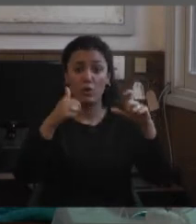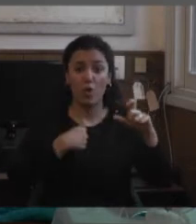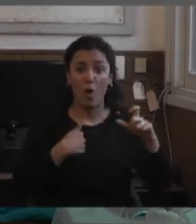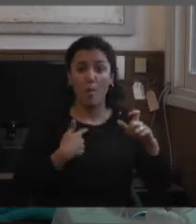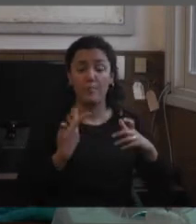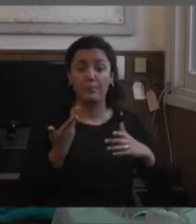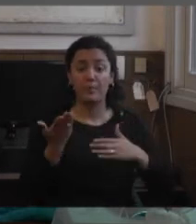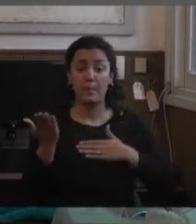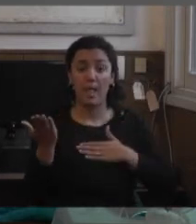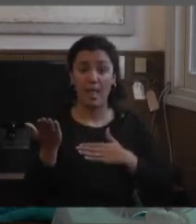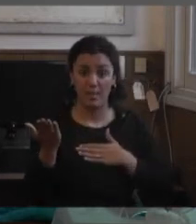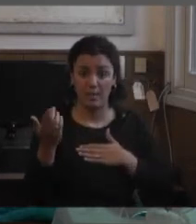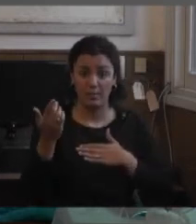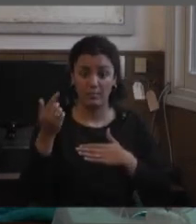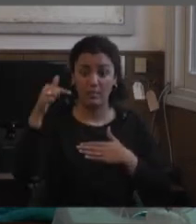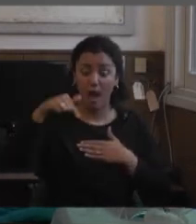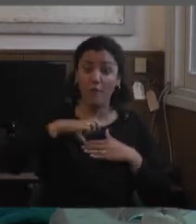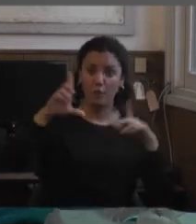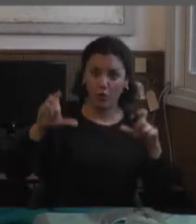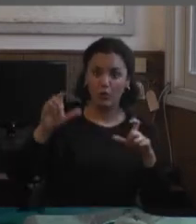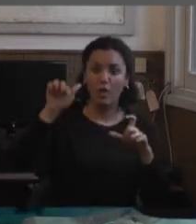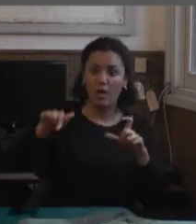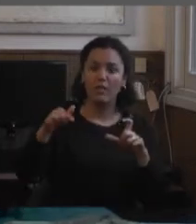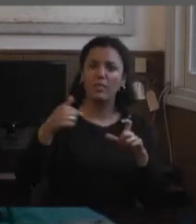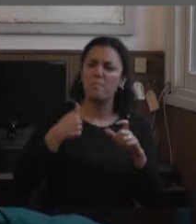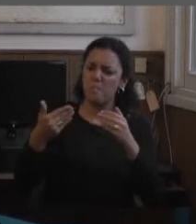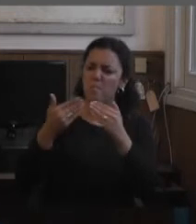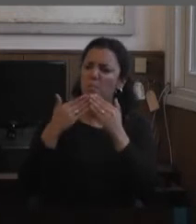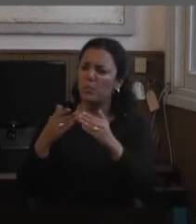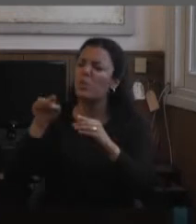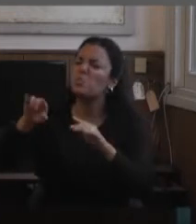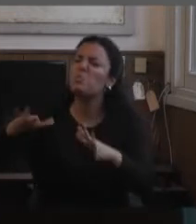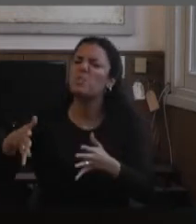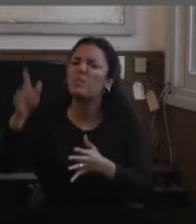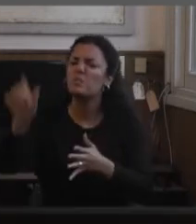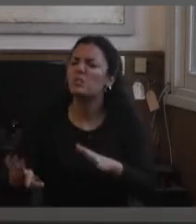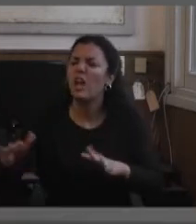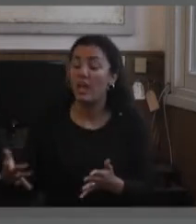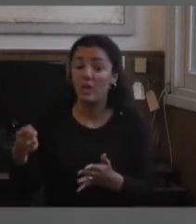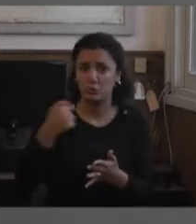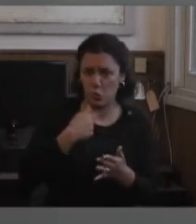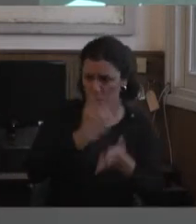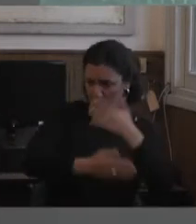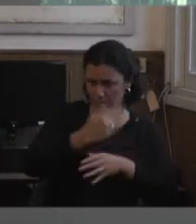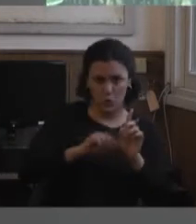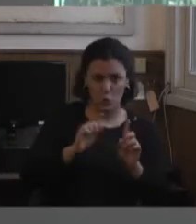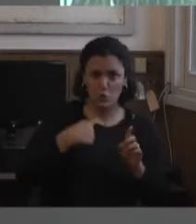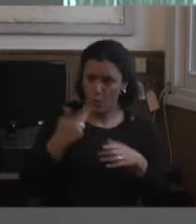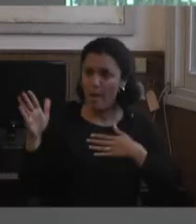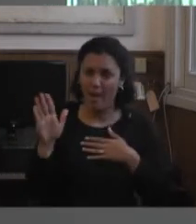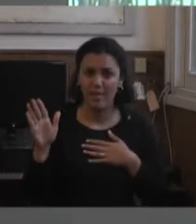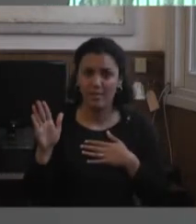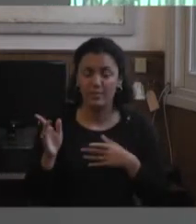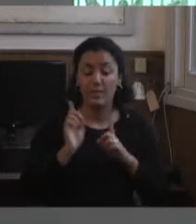parapléjico, te dice soy bailarín. Y de una persona, que para mí está, es una simple foto que marca